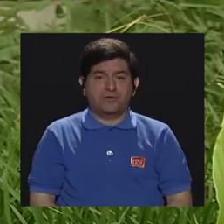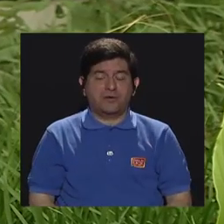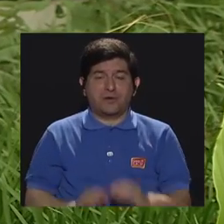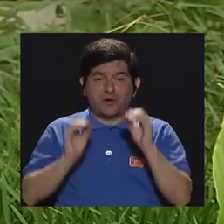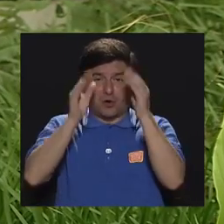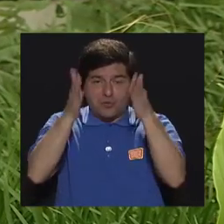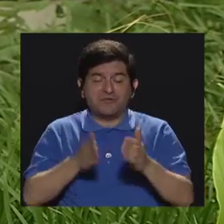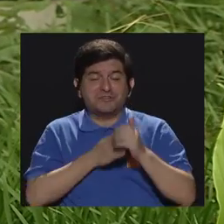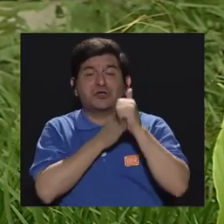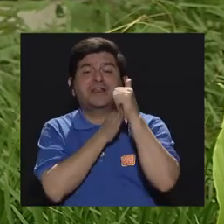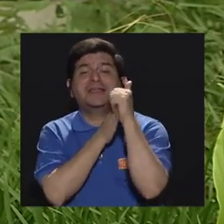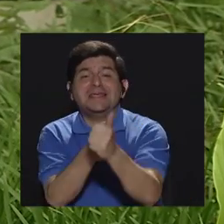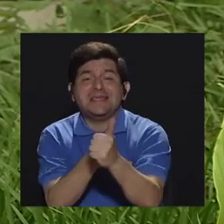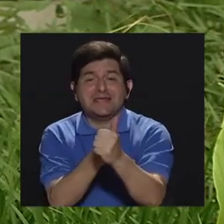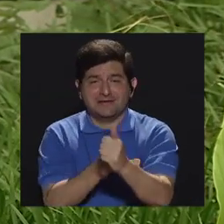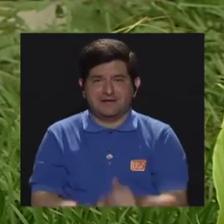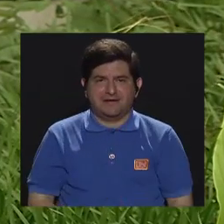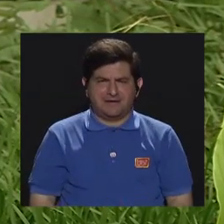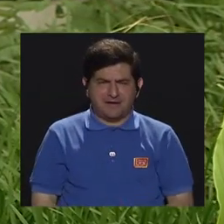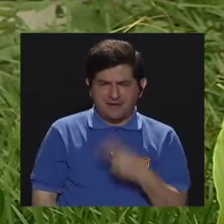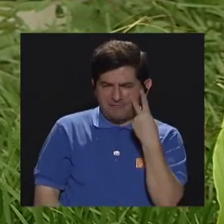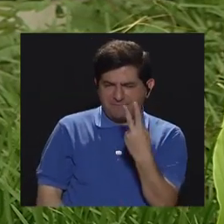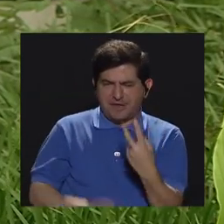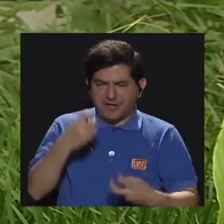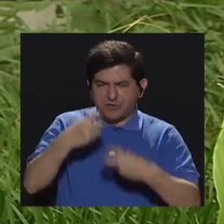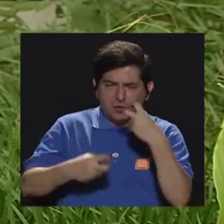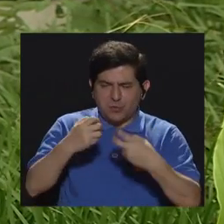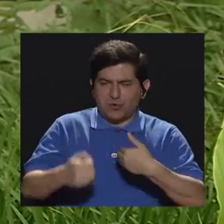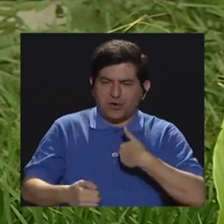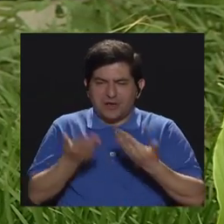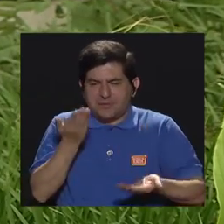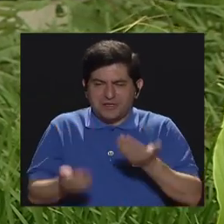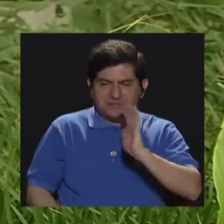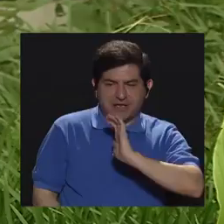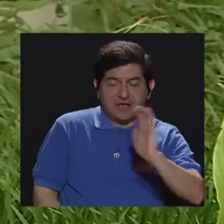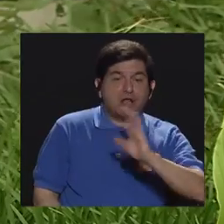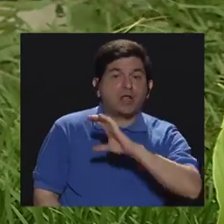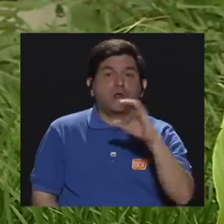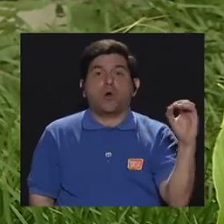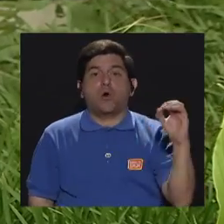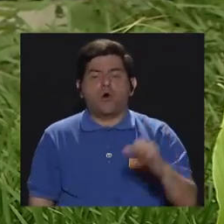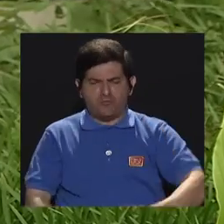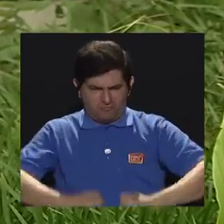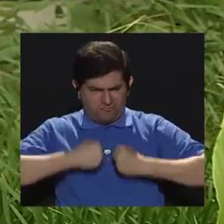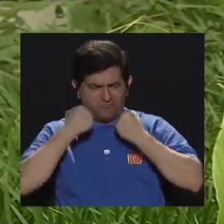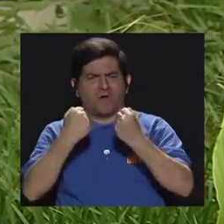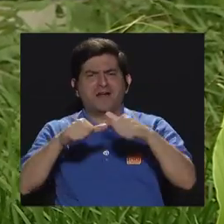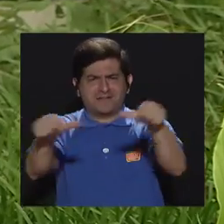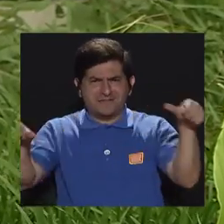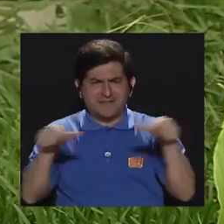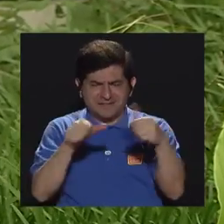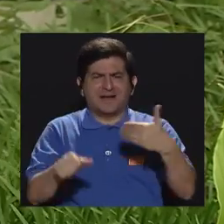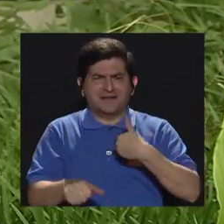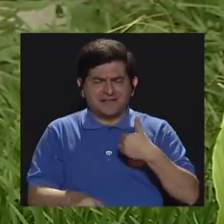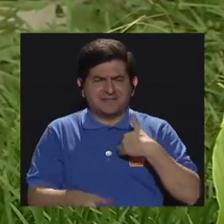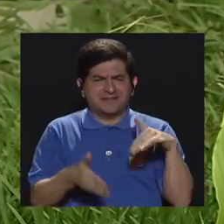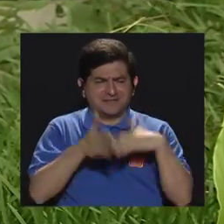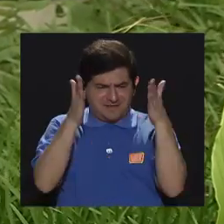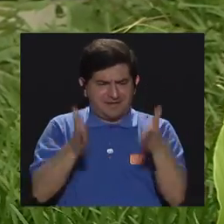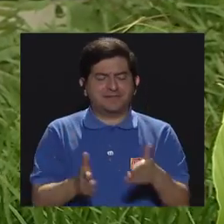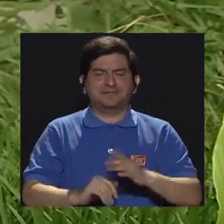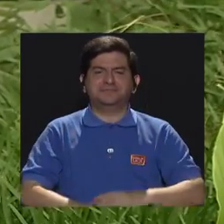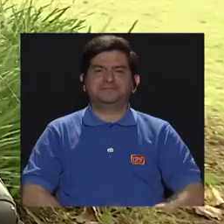que los va a guiar también para ver cuáles son las dificultades que están presentando los niños o cuáles son las fortalezas también que están presentando los